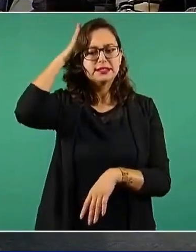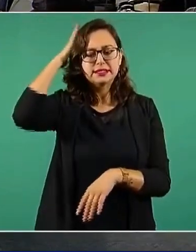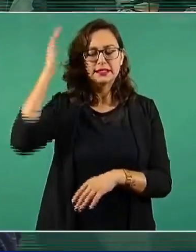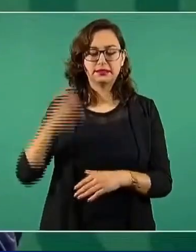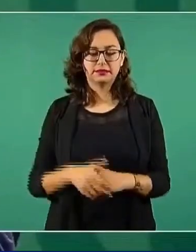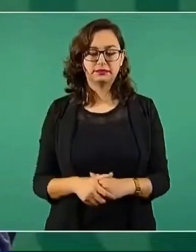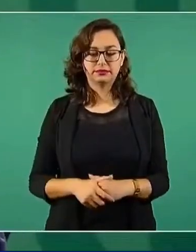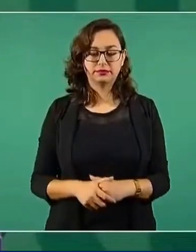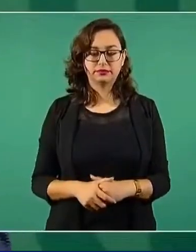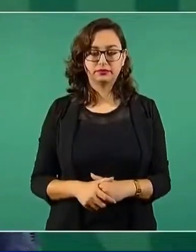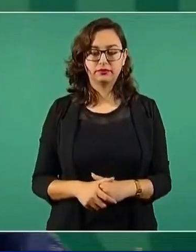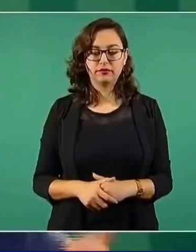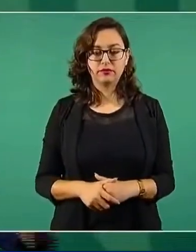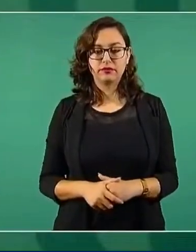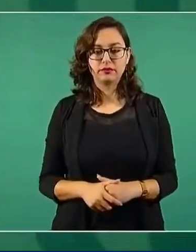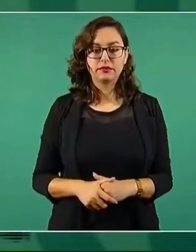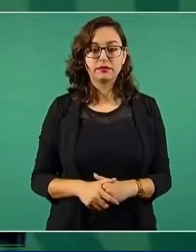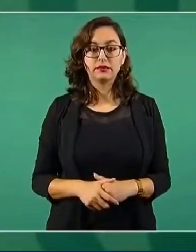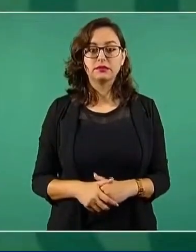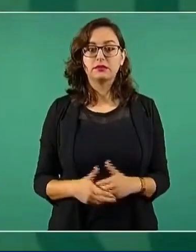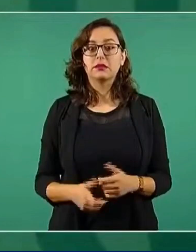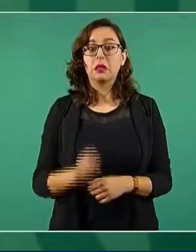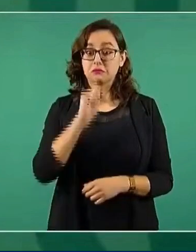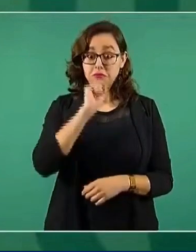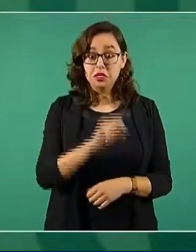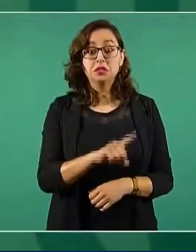Diego podría volver otra vez.